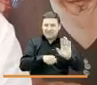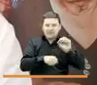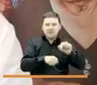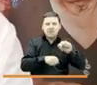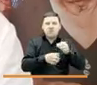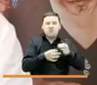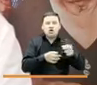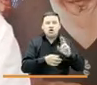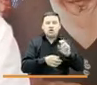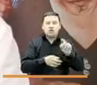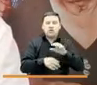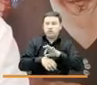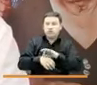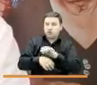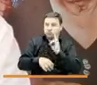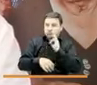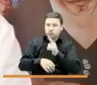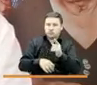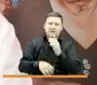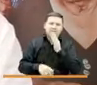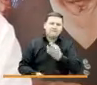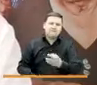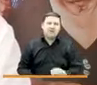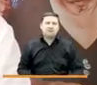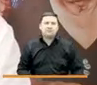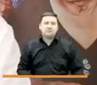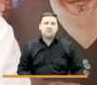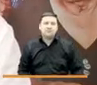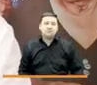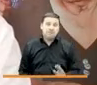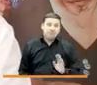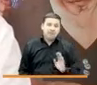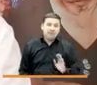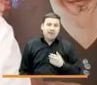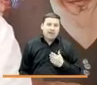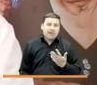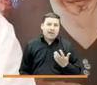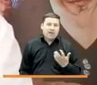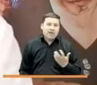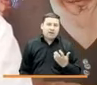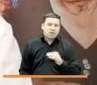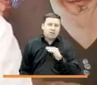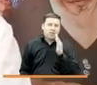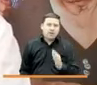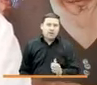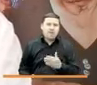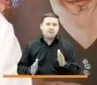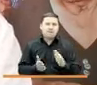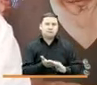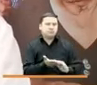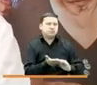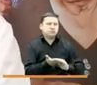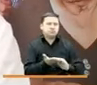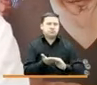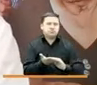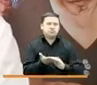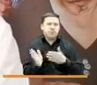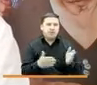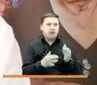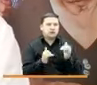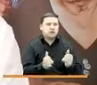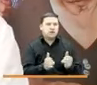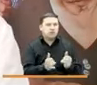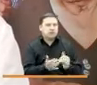y todos los que hoy nos escuchan realmente pues quisiéramos que nunca hubiera un plan de reparación que